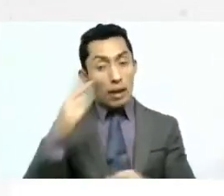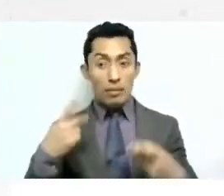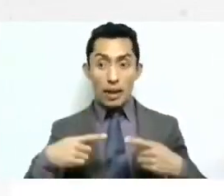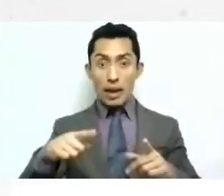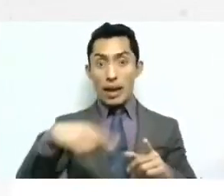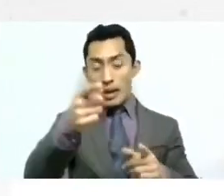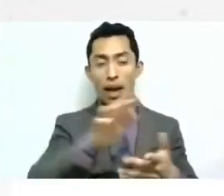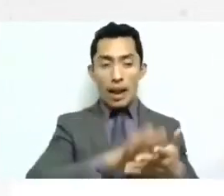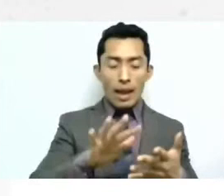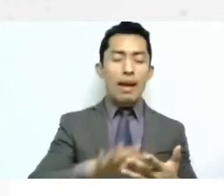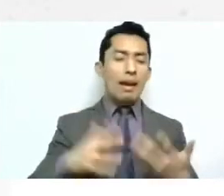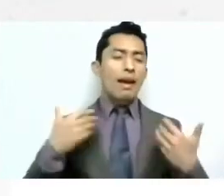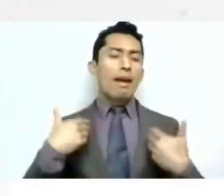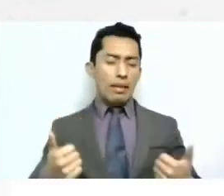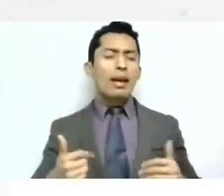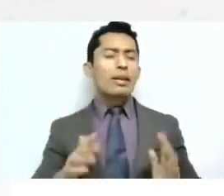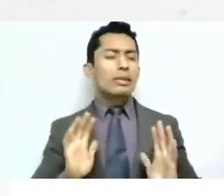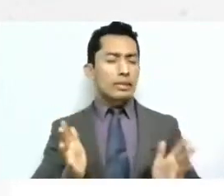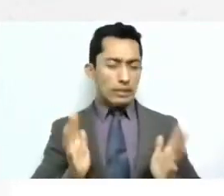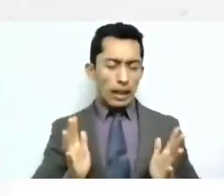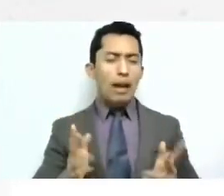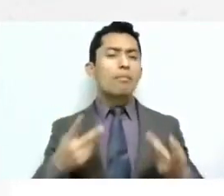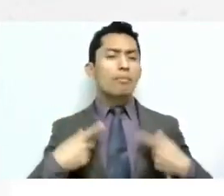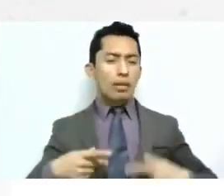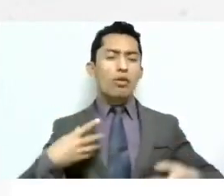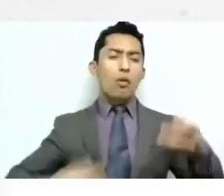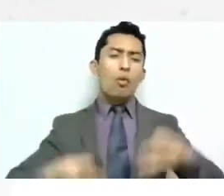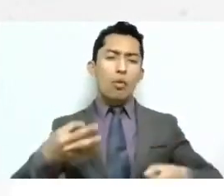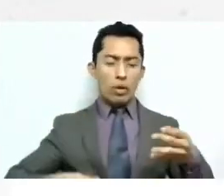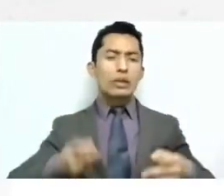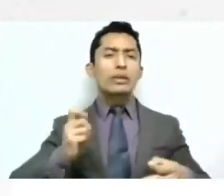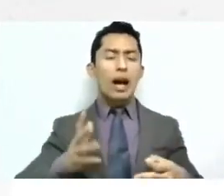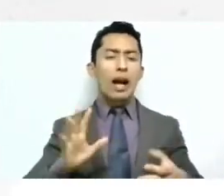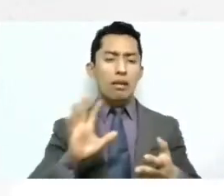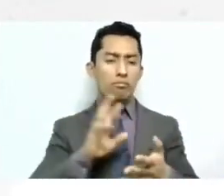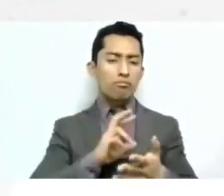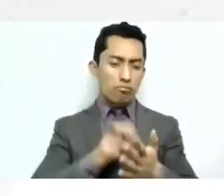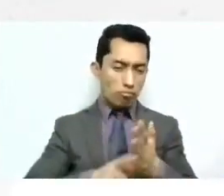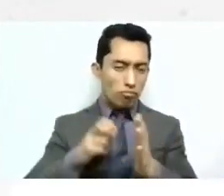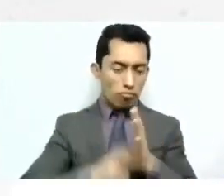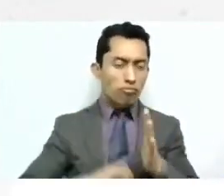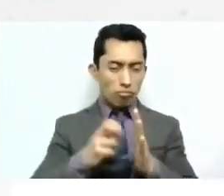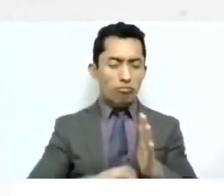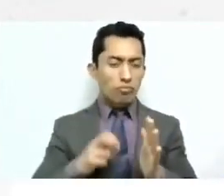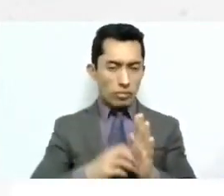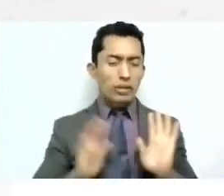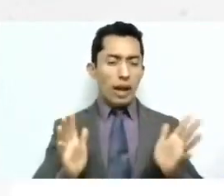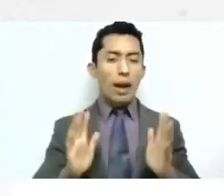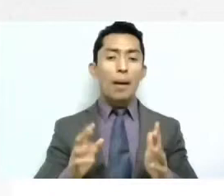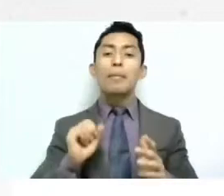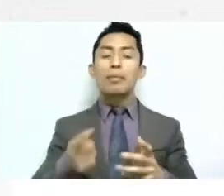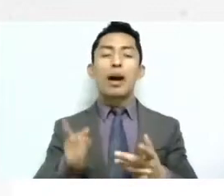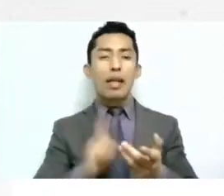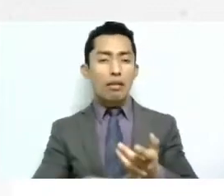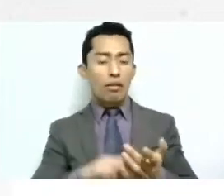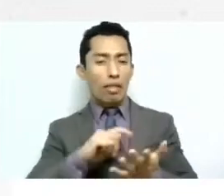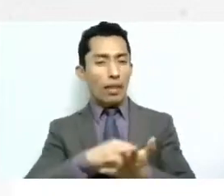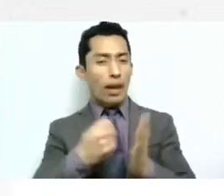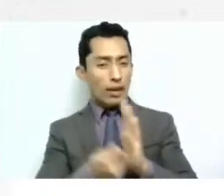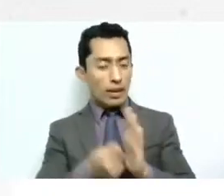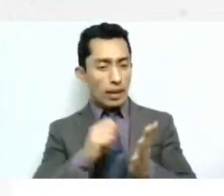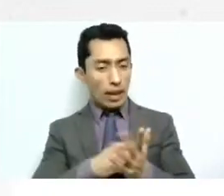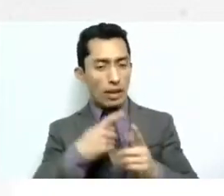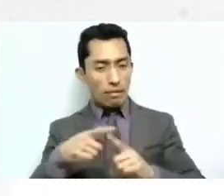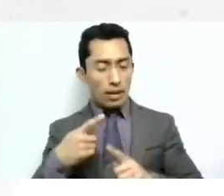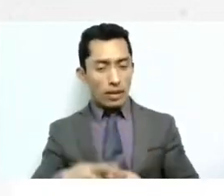han existido ya jueces que lo han hecho obviamente la parte técnica se queda en el